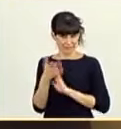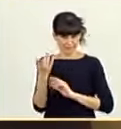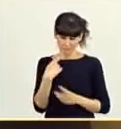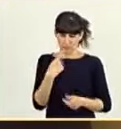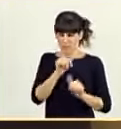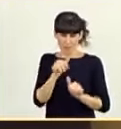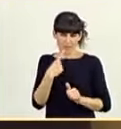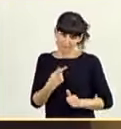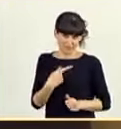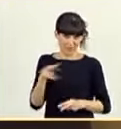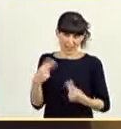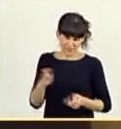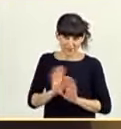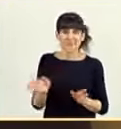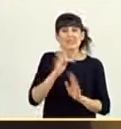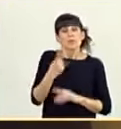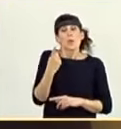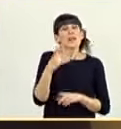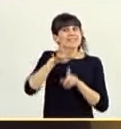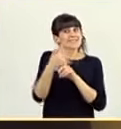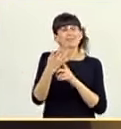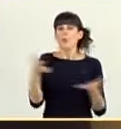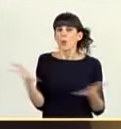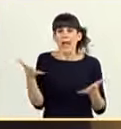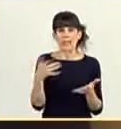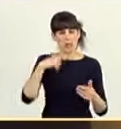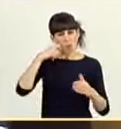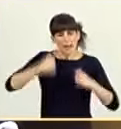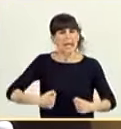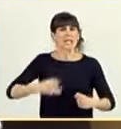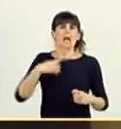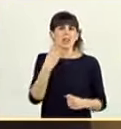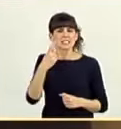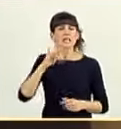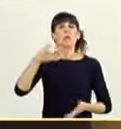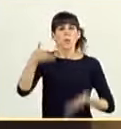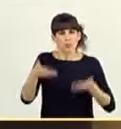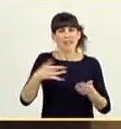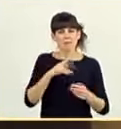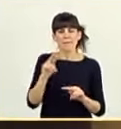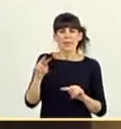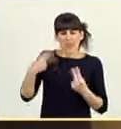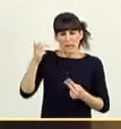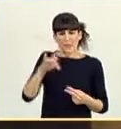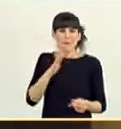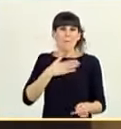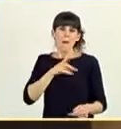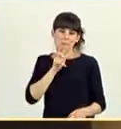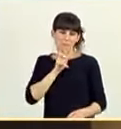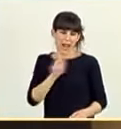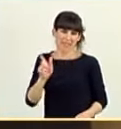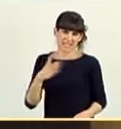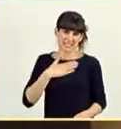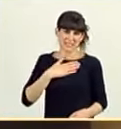así. Insisto, es una cuestión urgente, humanitaria, necesaria y justa. Y deje que me haga mía unas palabras